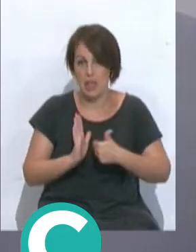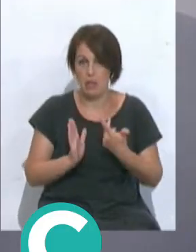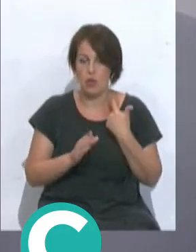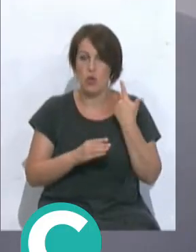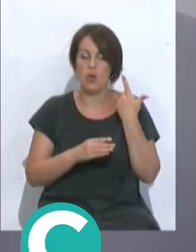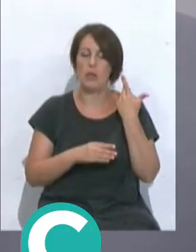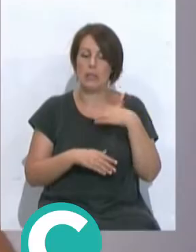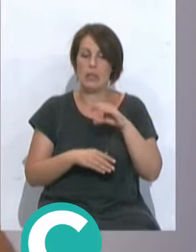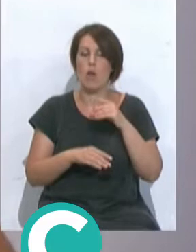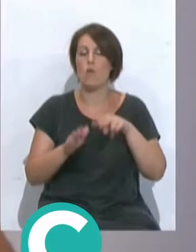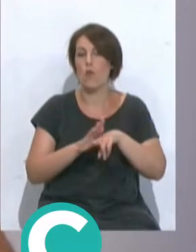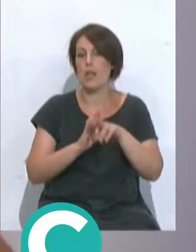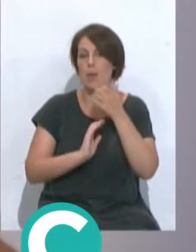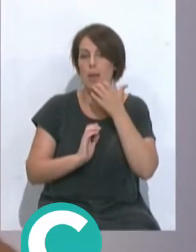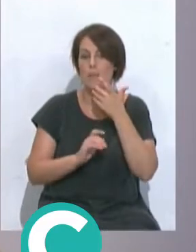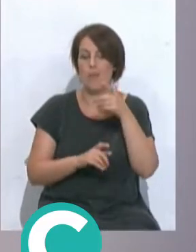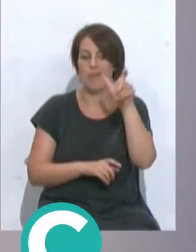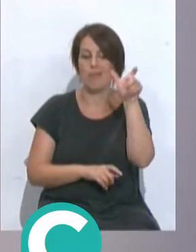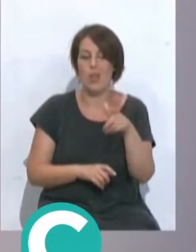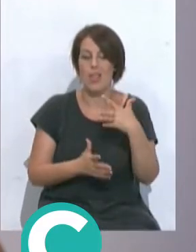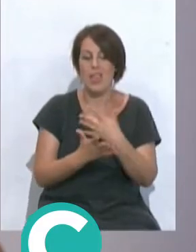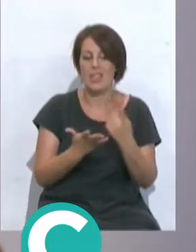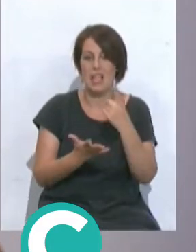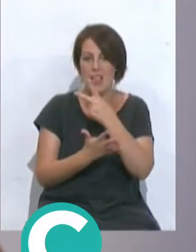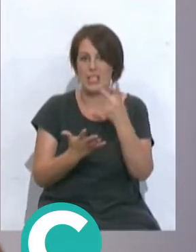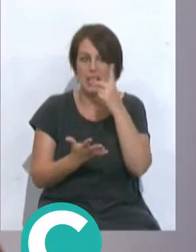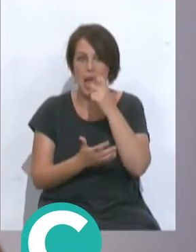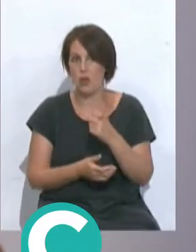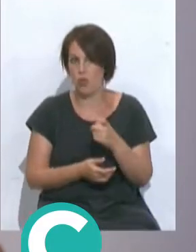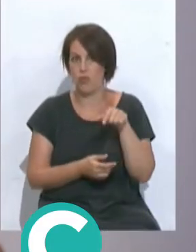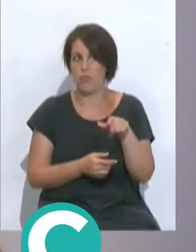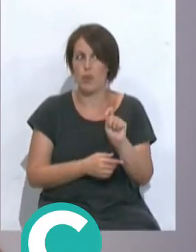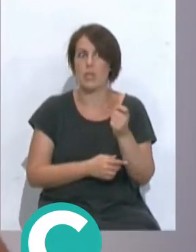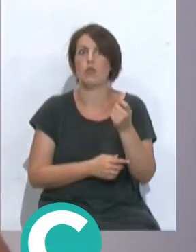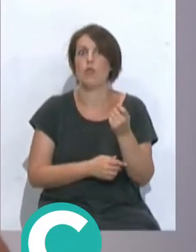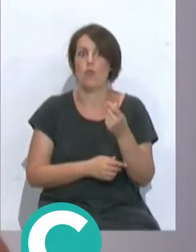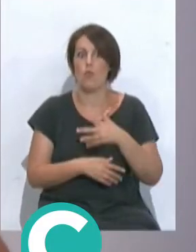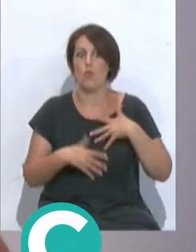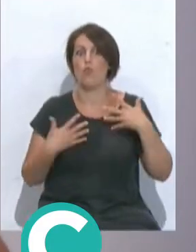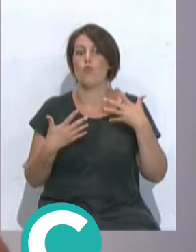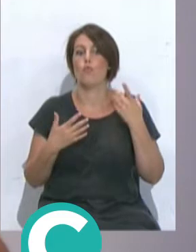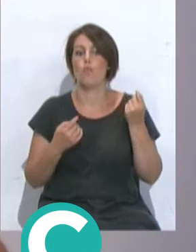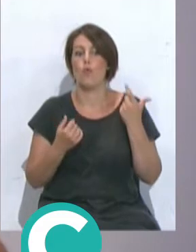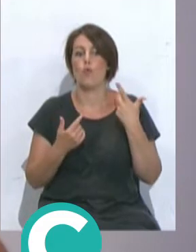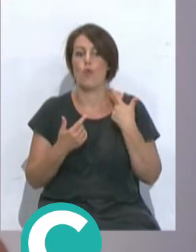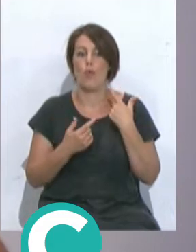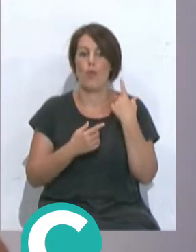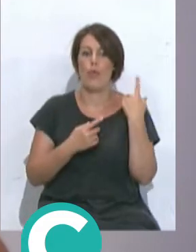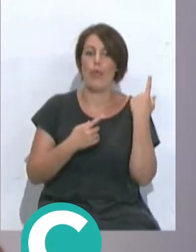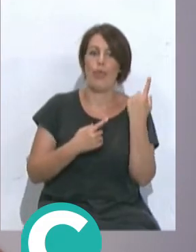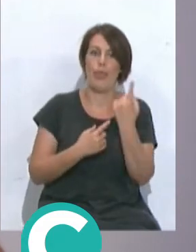pasa muchas veces los futbolistas, claro, a un chaval con 16, 17 años que de momento le llega el éxito pues se le nubla un poco la